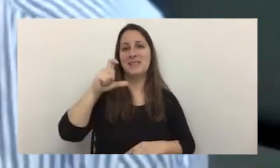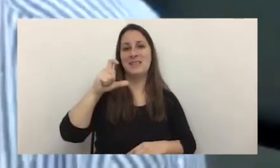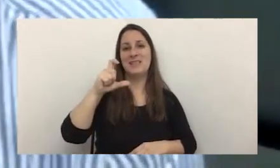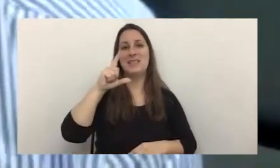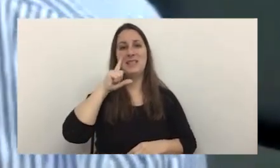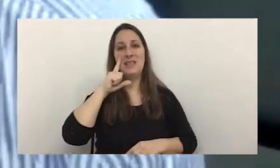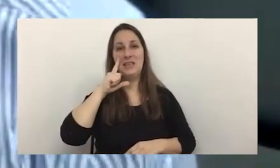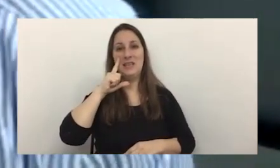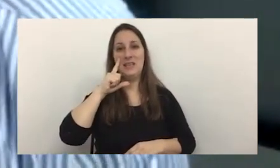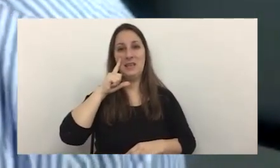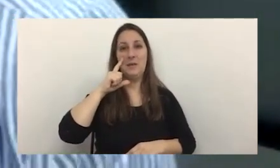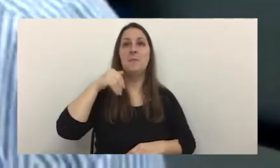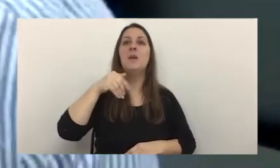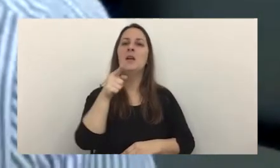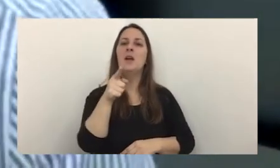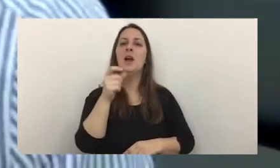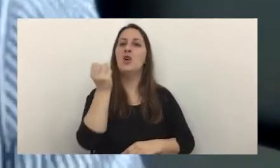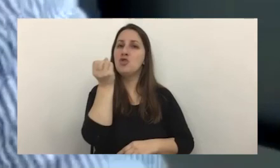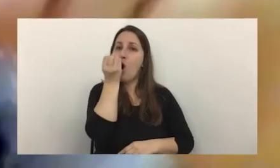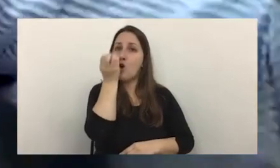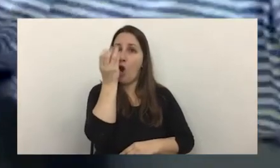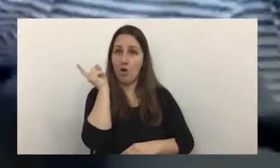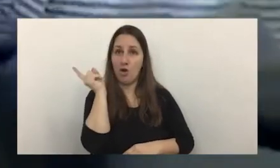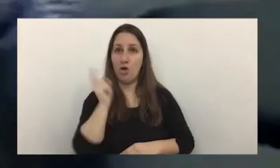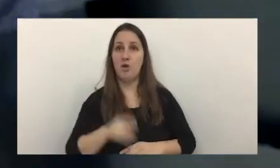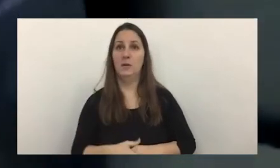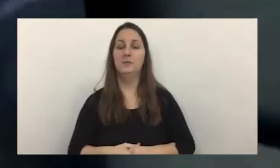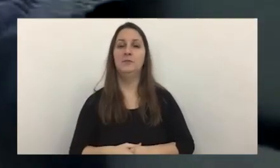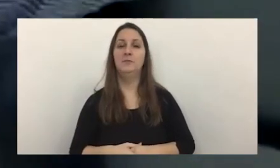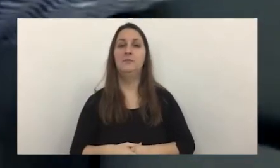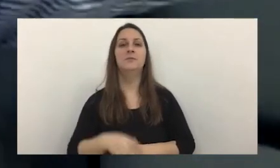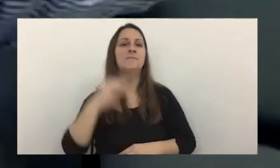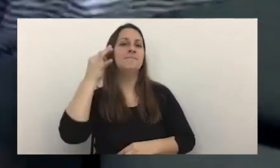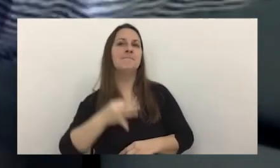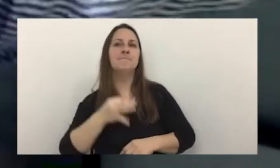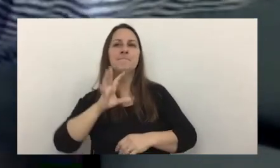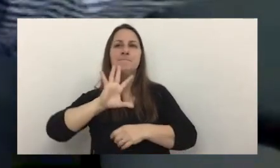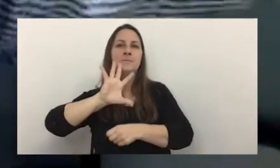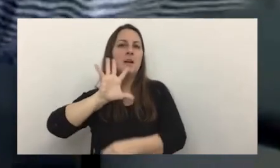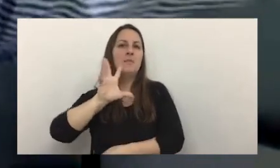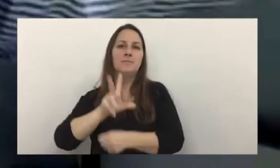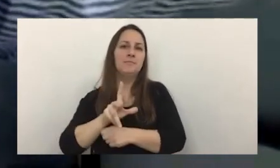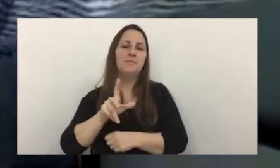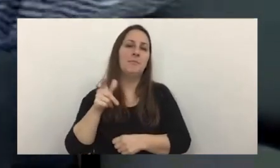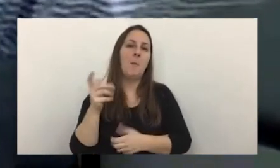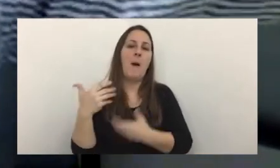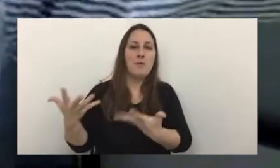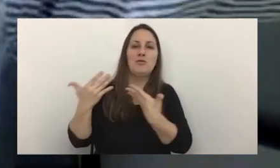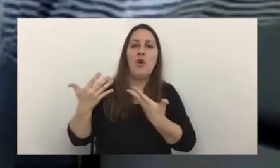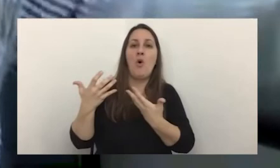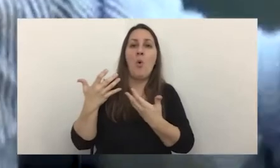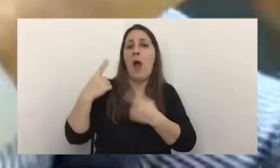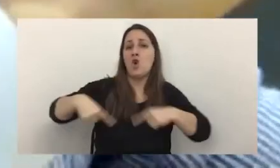semilla en inglés está en Hong Kong y se usufructó un bien en